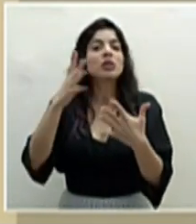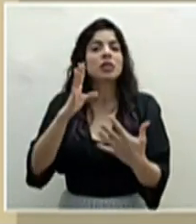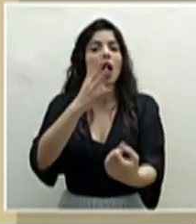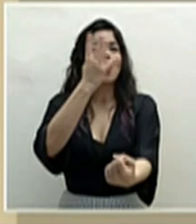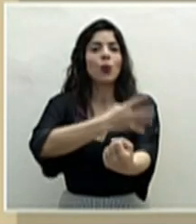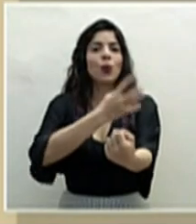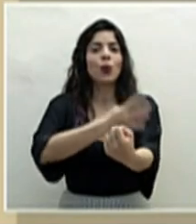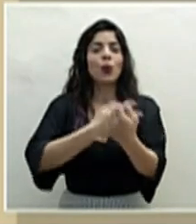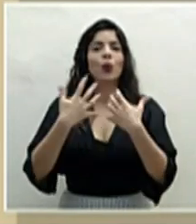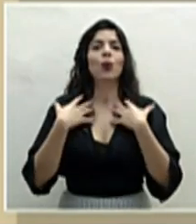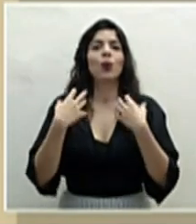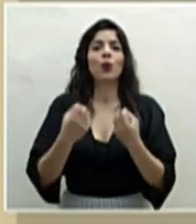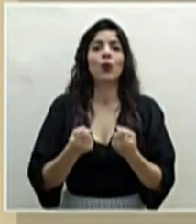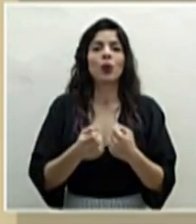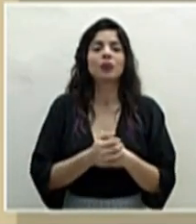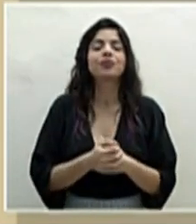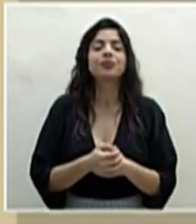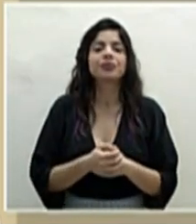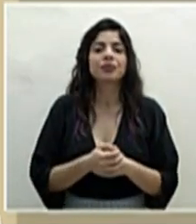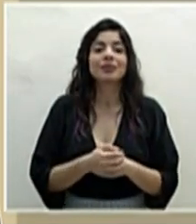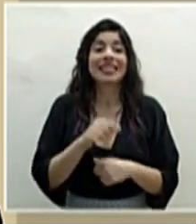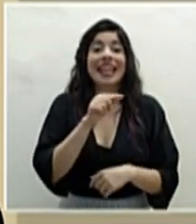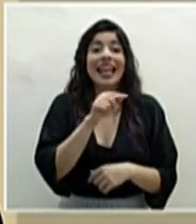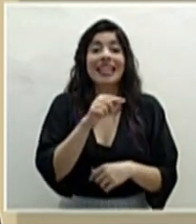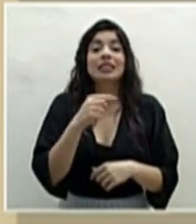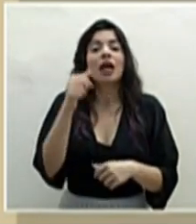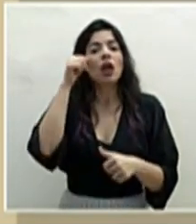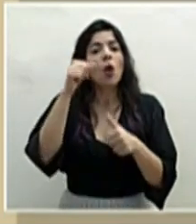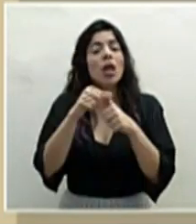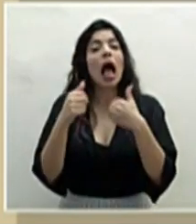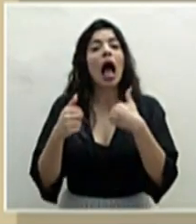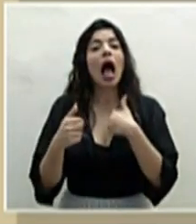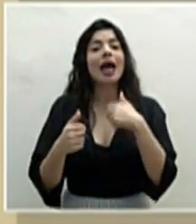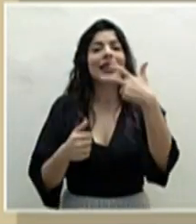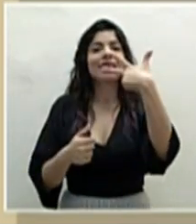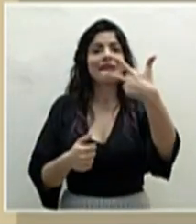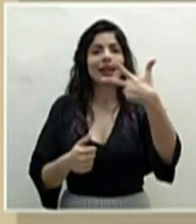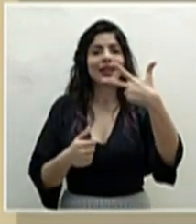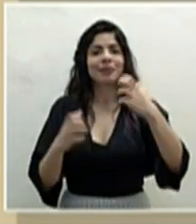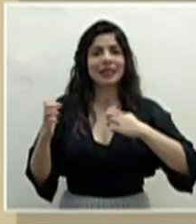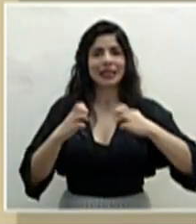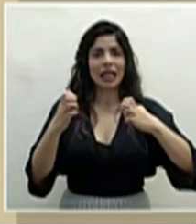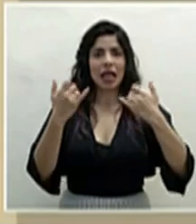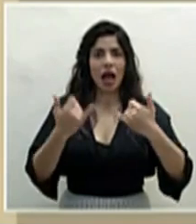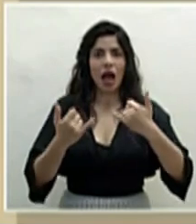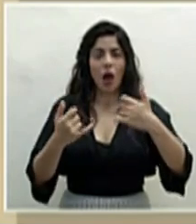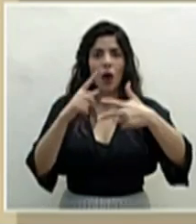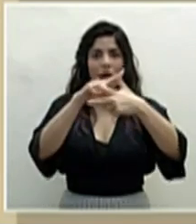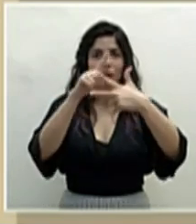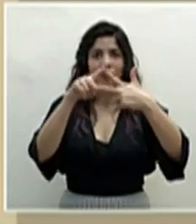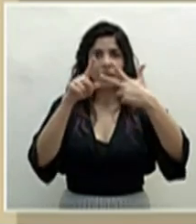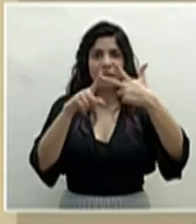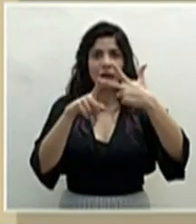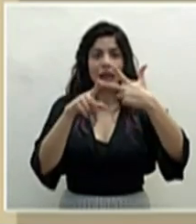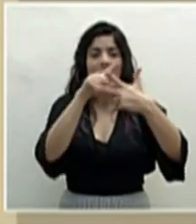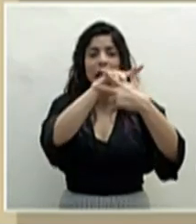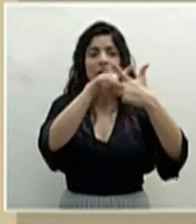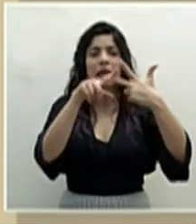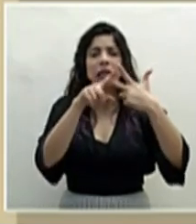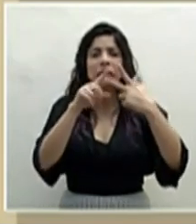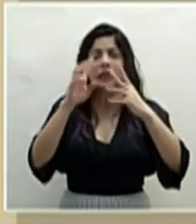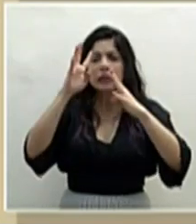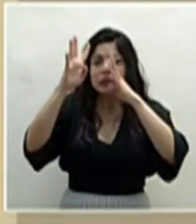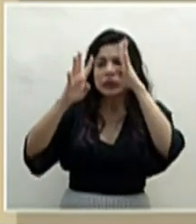plasma convalesciente, que es una de las tres estrategias que estamos implementando de desarrollo de